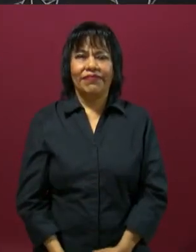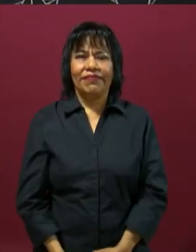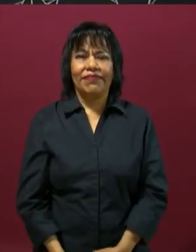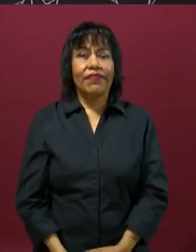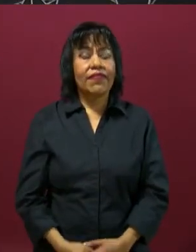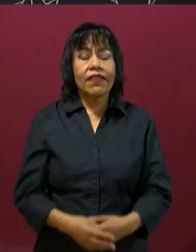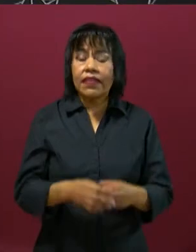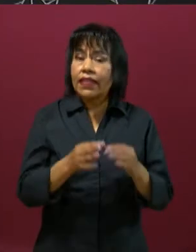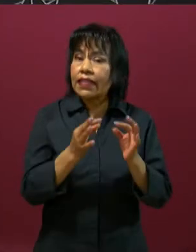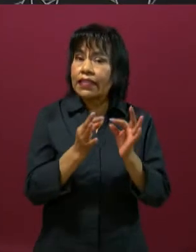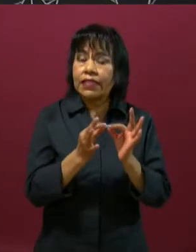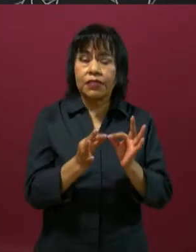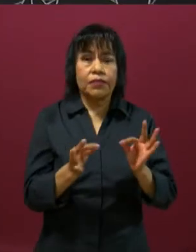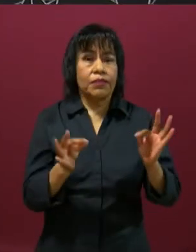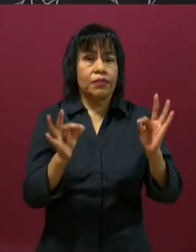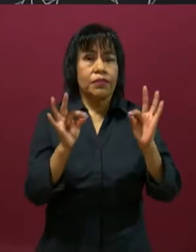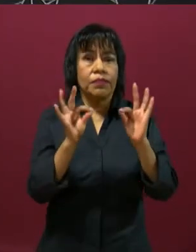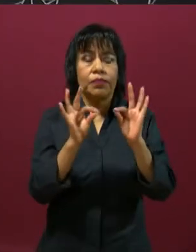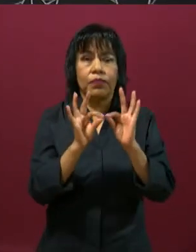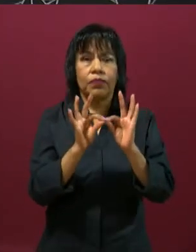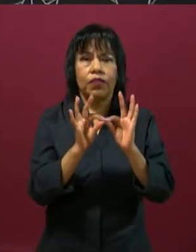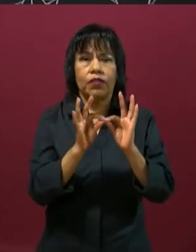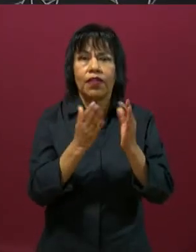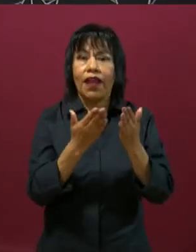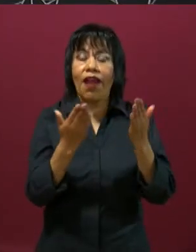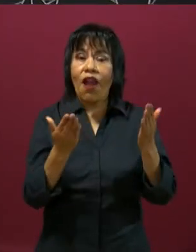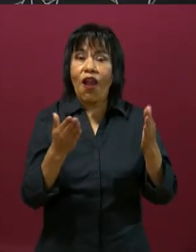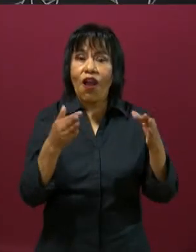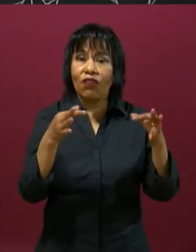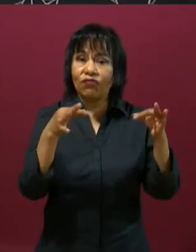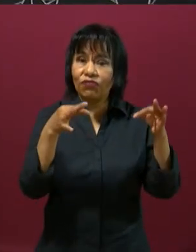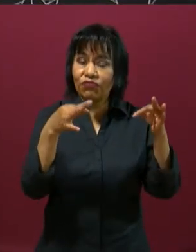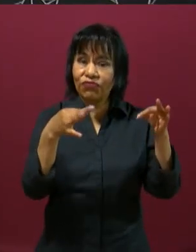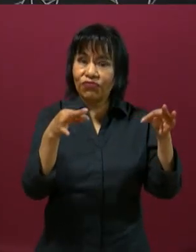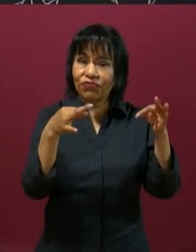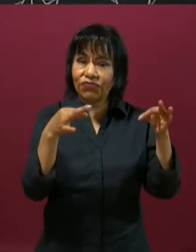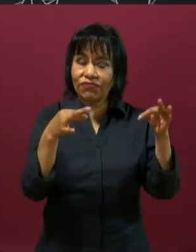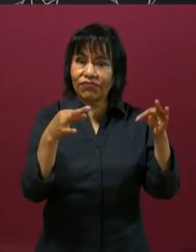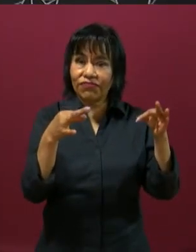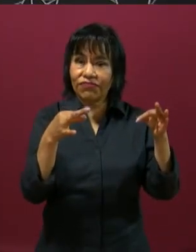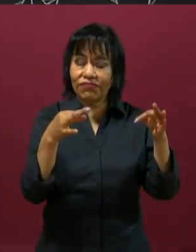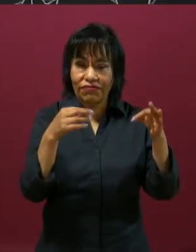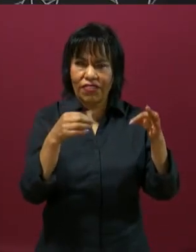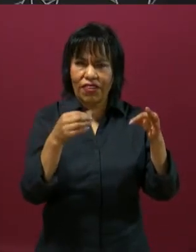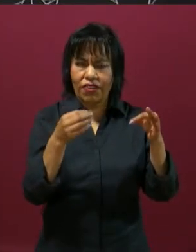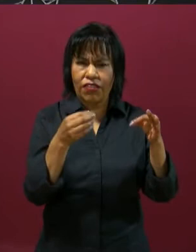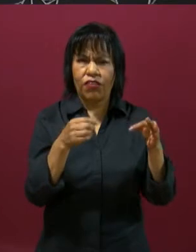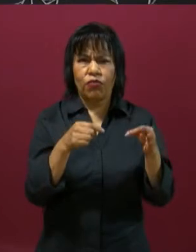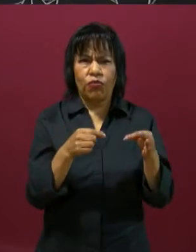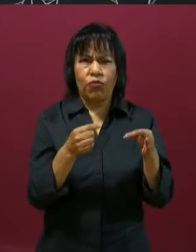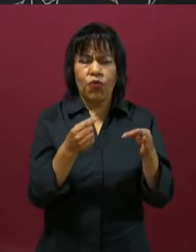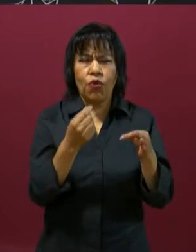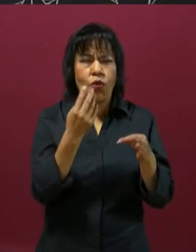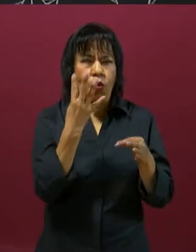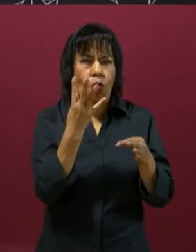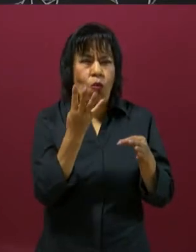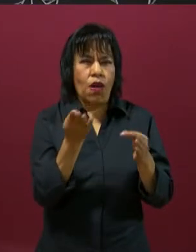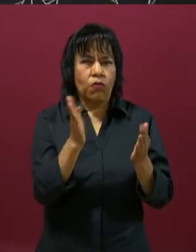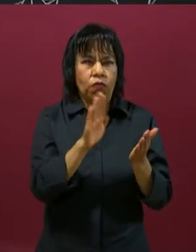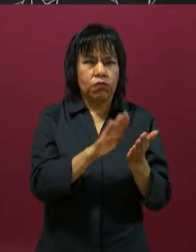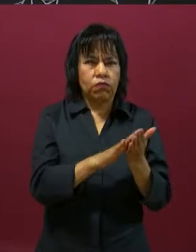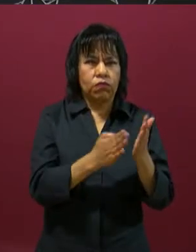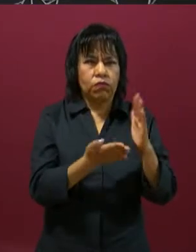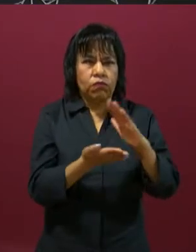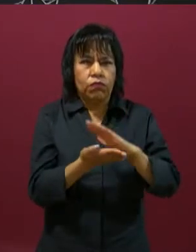Es importante que ahora tomes tu cartulina o papel bond y dobles en cuatro partes